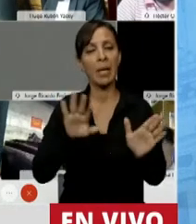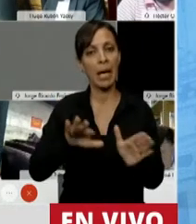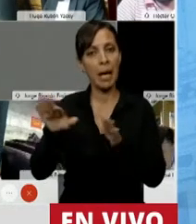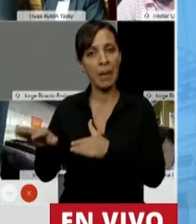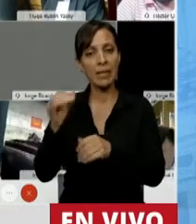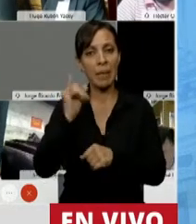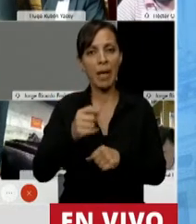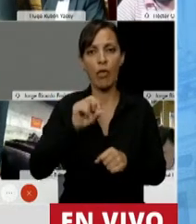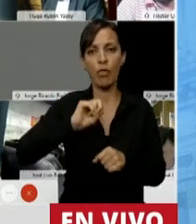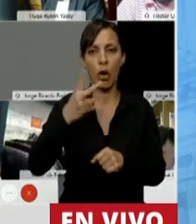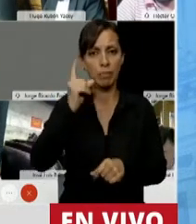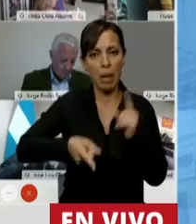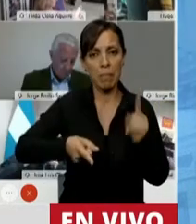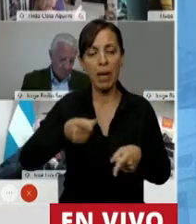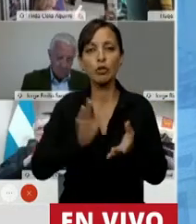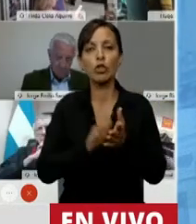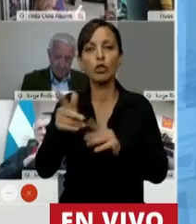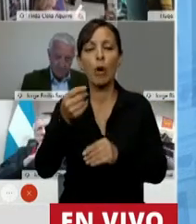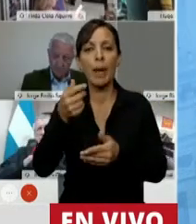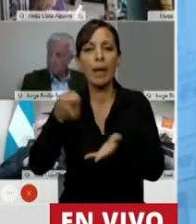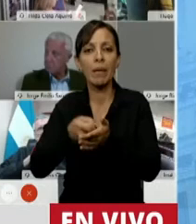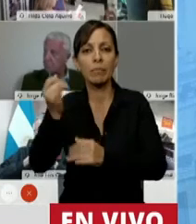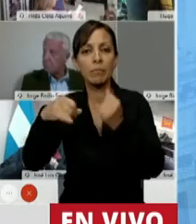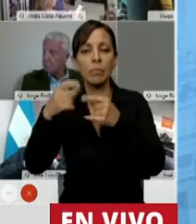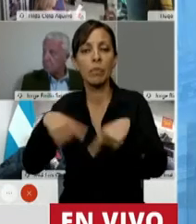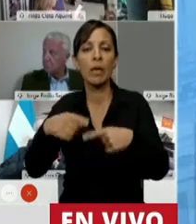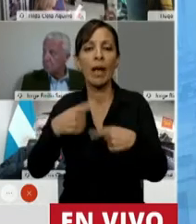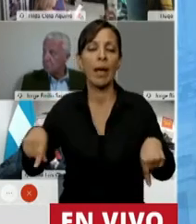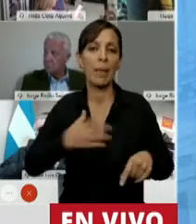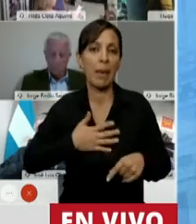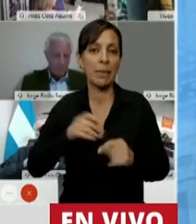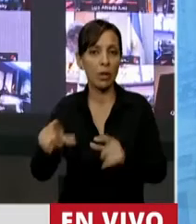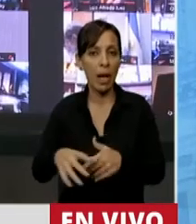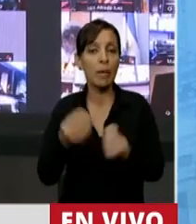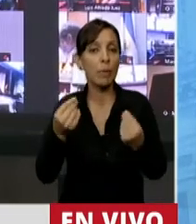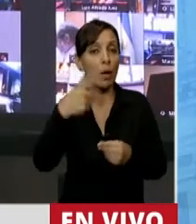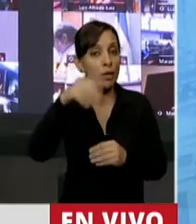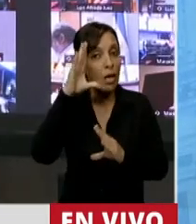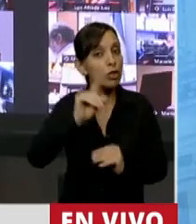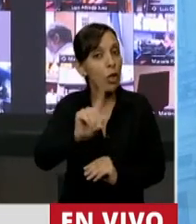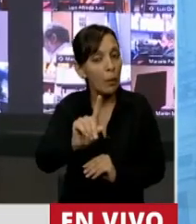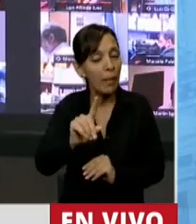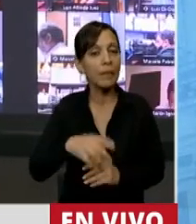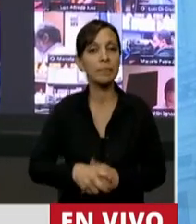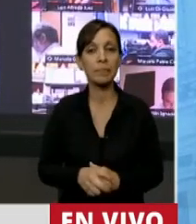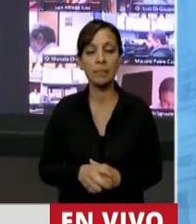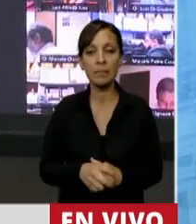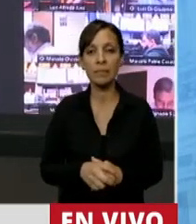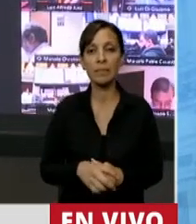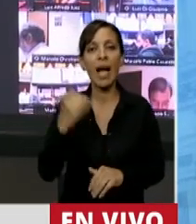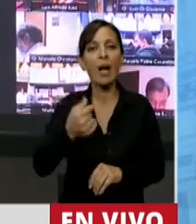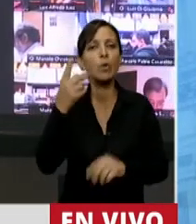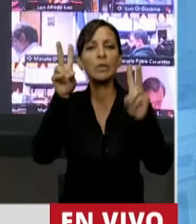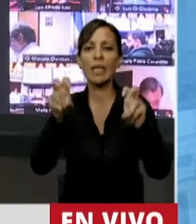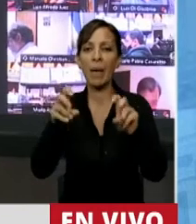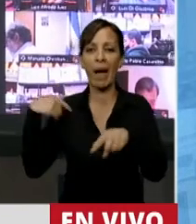otra parte una doble imposición con relación a los activos ya grabados por el impuesto a los bienes personales, porque no nos olvidemos también que acá hay un